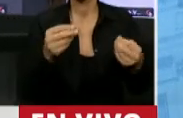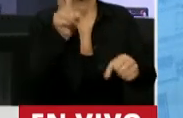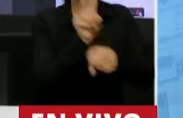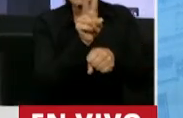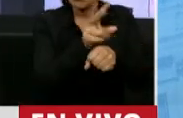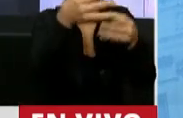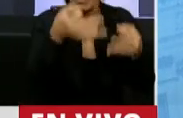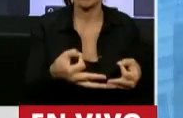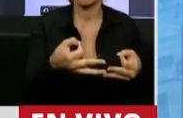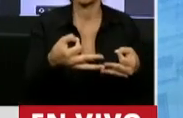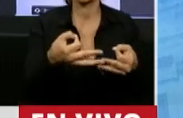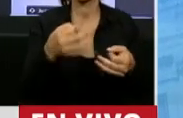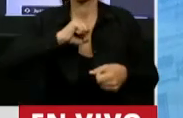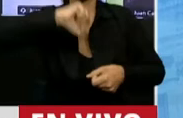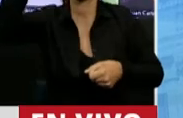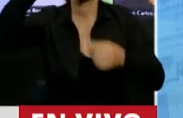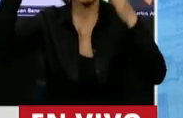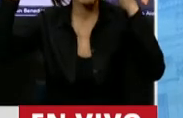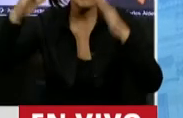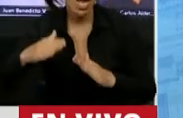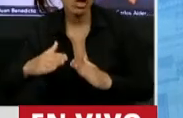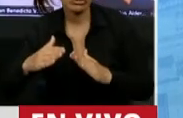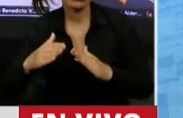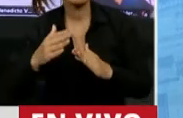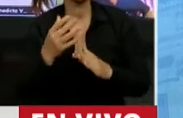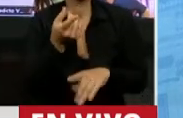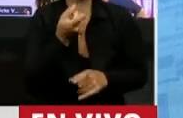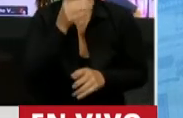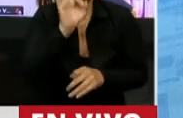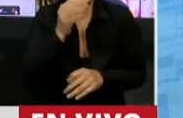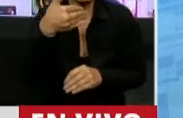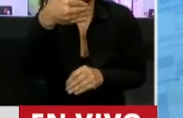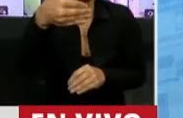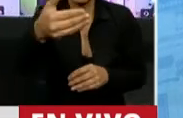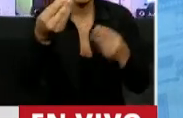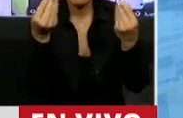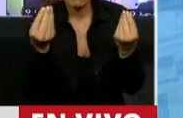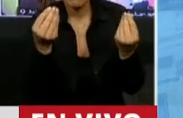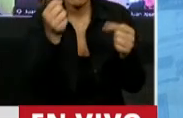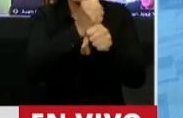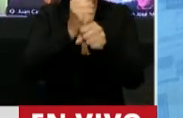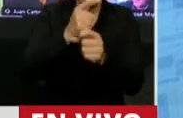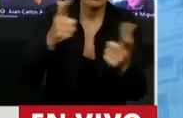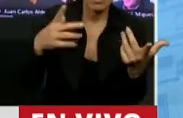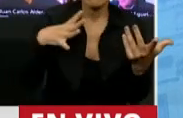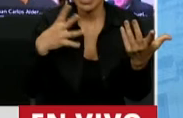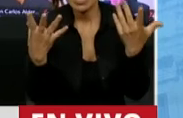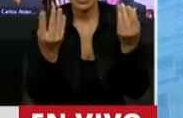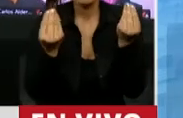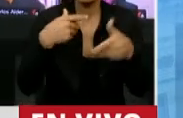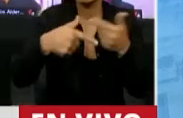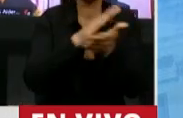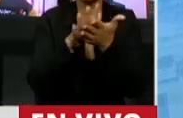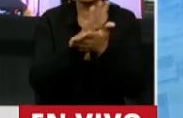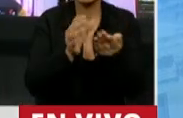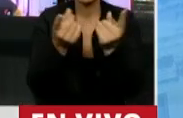necesita bajar la inflación, necesita saber con certeza cómo vamos a atacar el desempleo y necesita saber